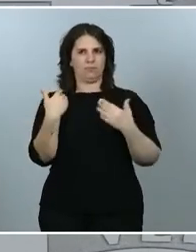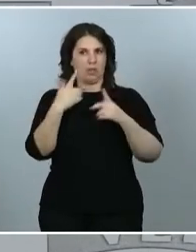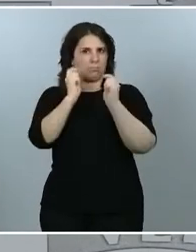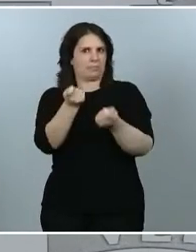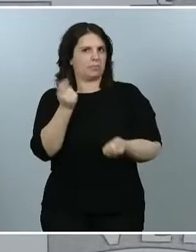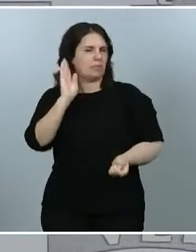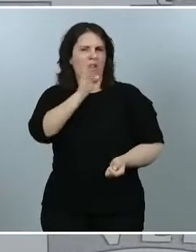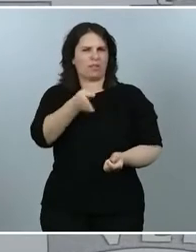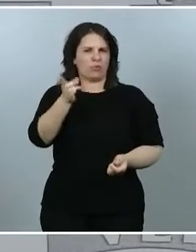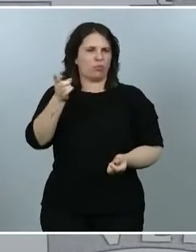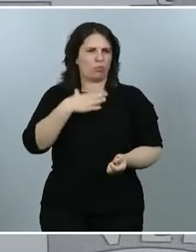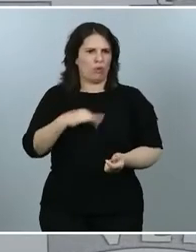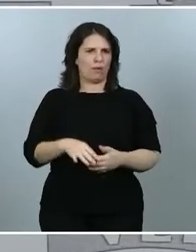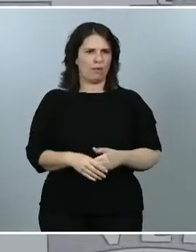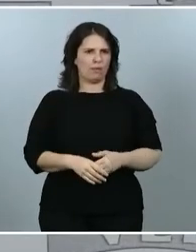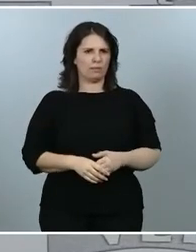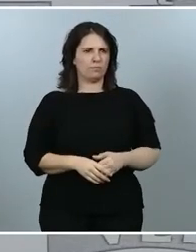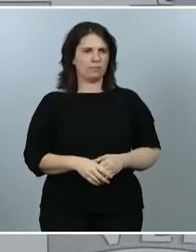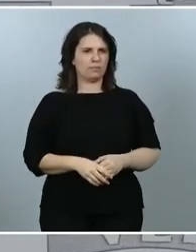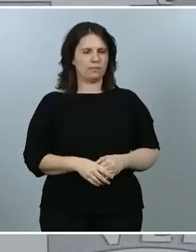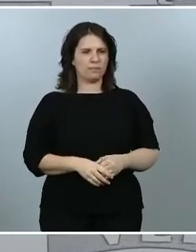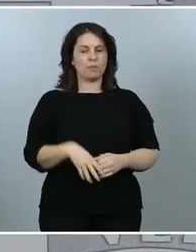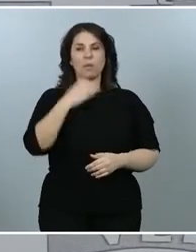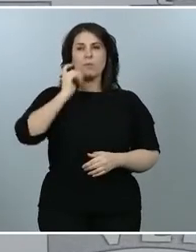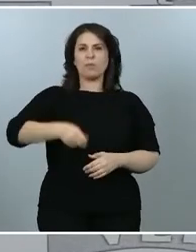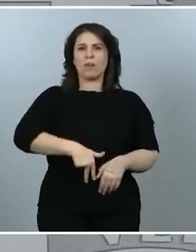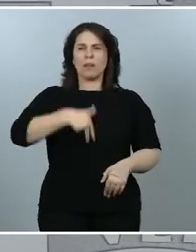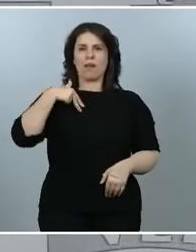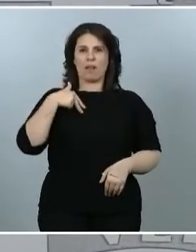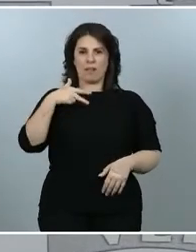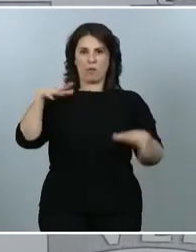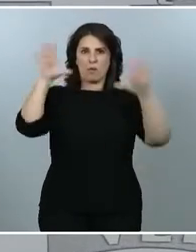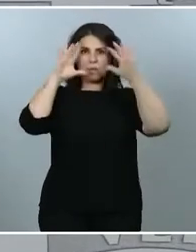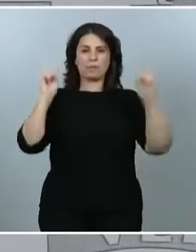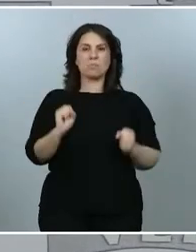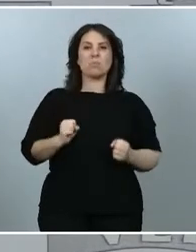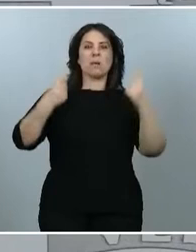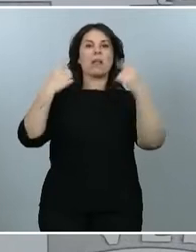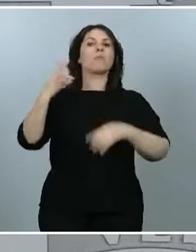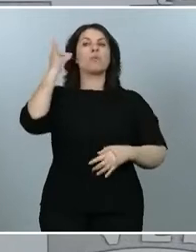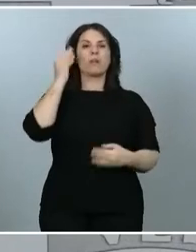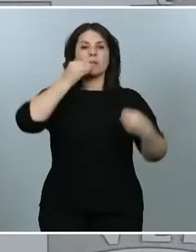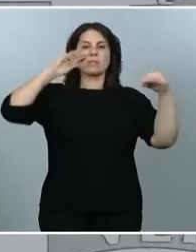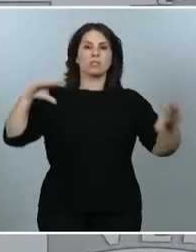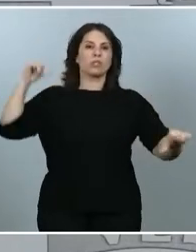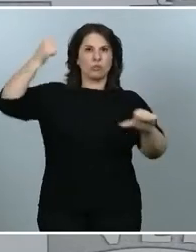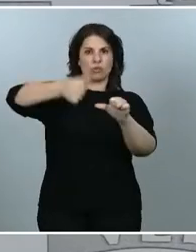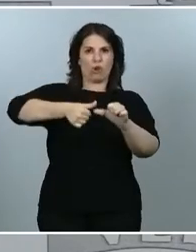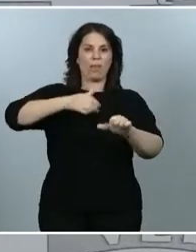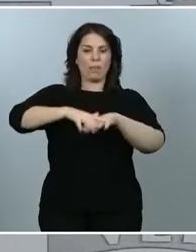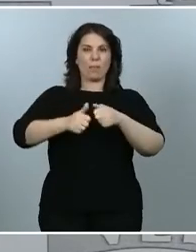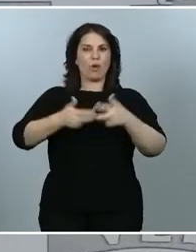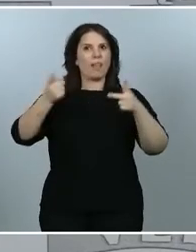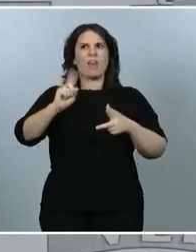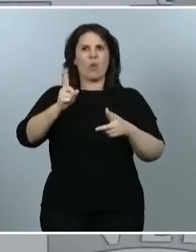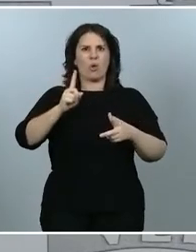por ejemplo, la directora general de la Guardia Civil, la señora Gámez, es la primera mujer de la historia, no solamente de la democracia, sino de historia de la Guardia Civil